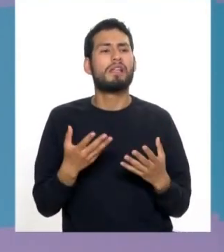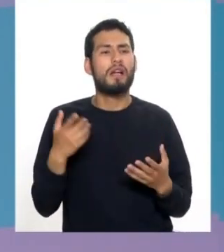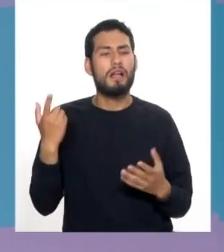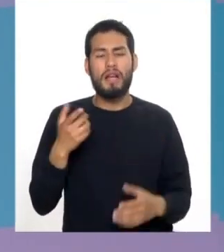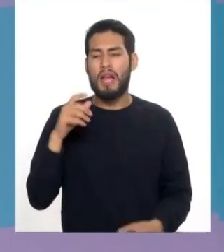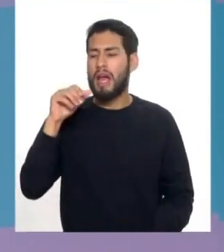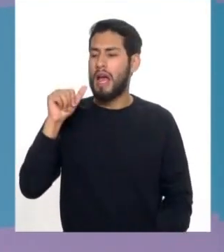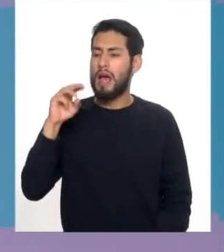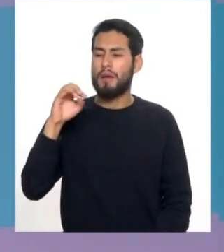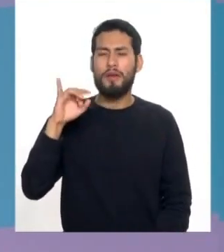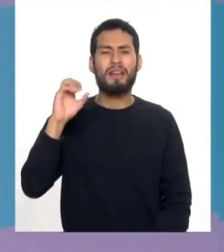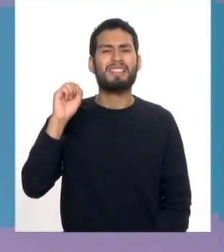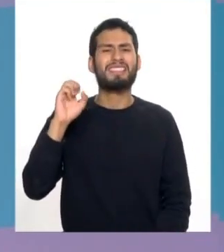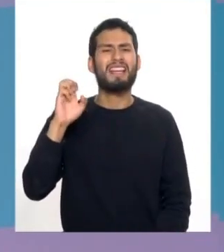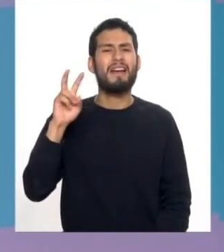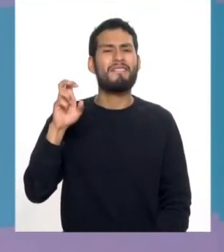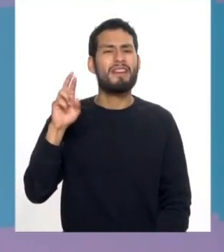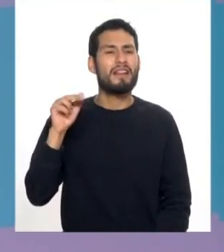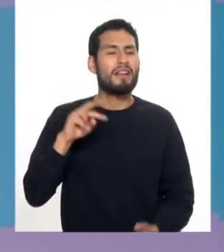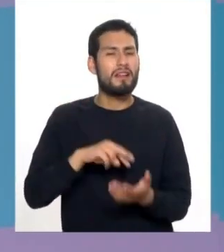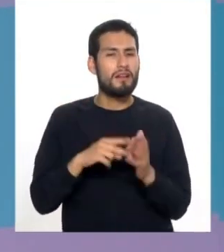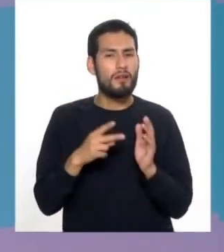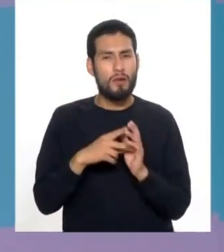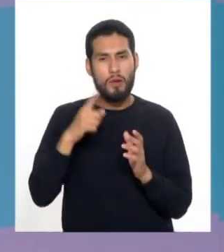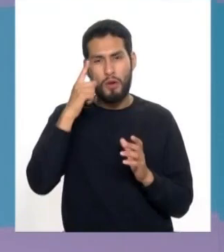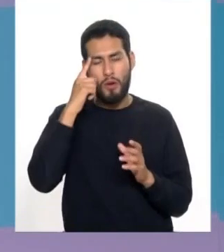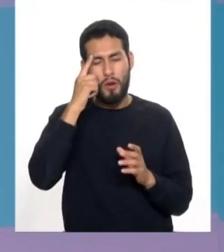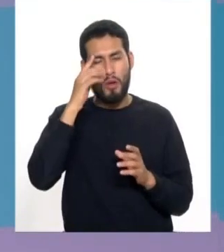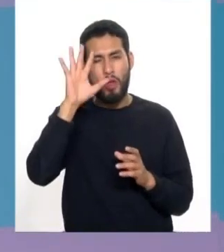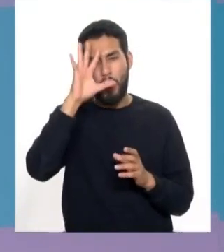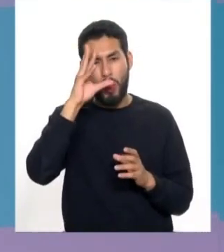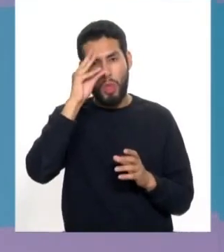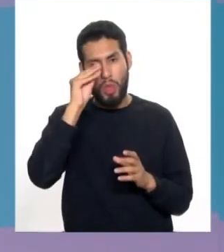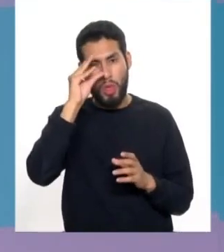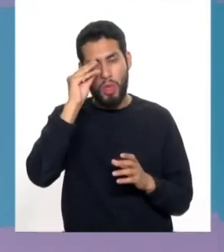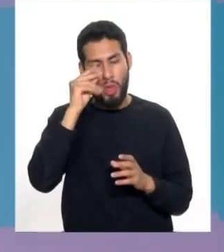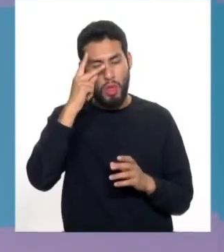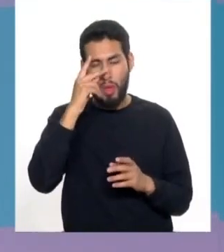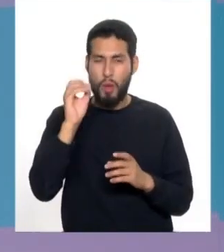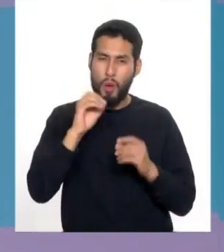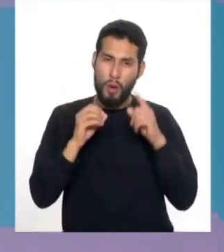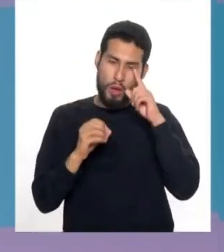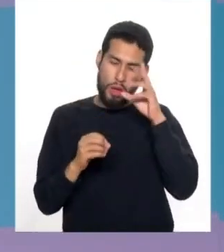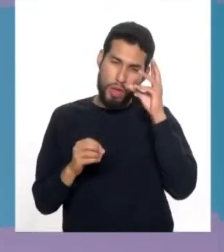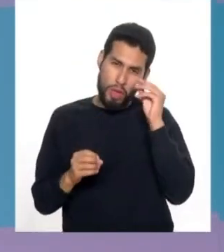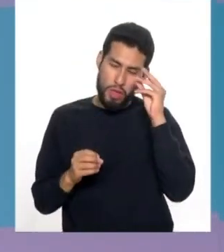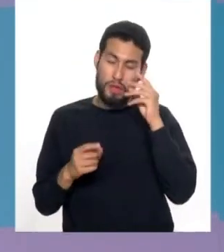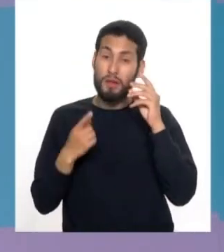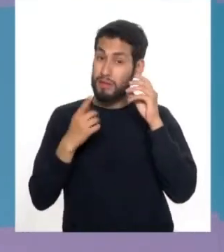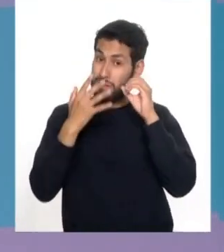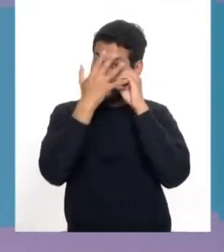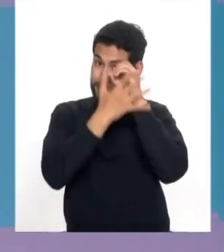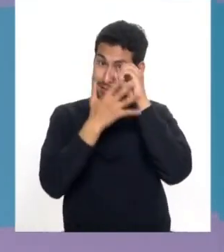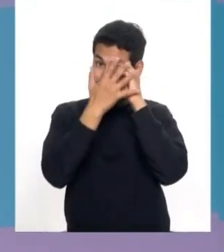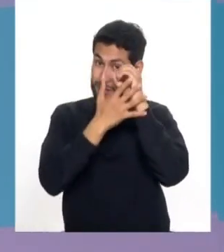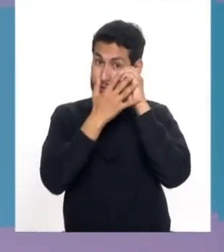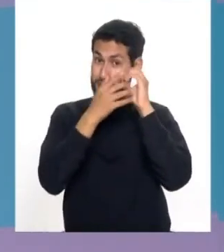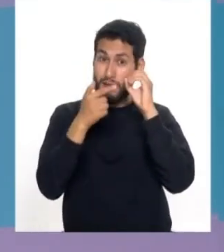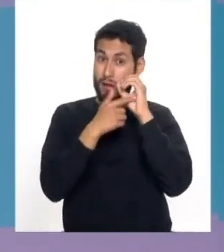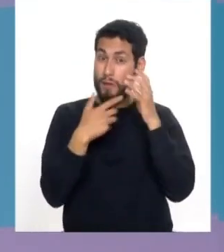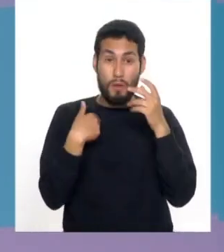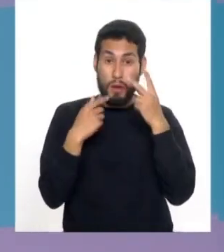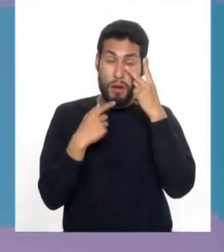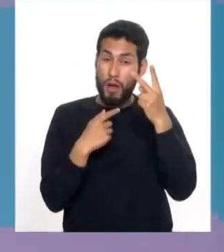severa, es decir, un ojo perezoso por depresión, como el ojo que tiene catarata no tiene estímulo